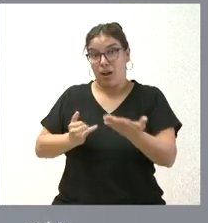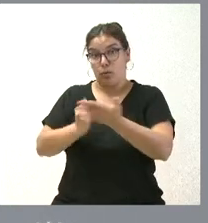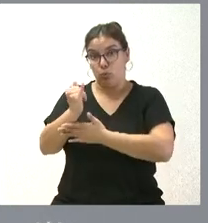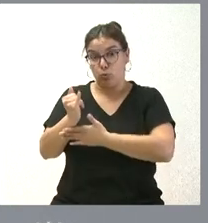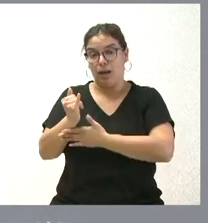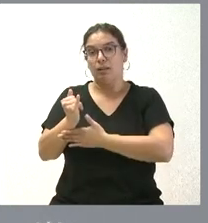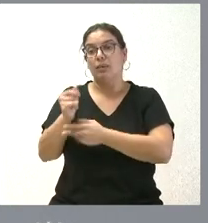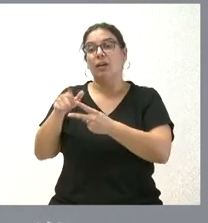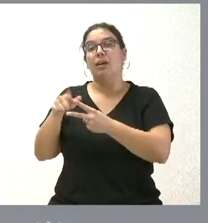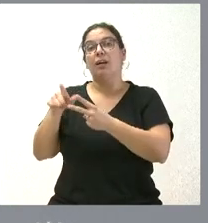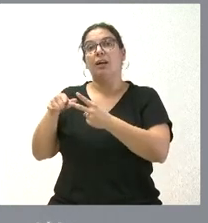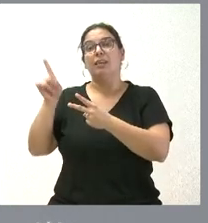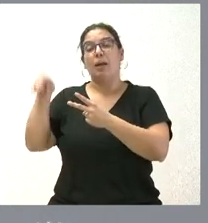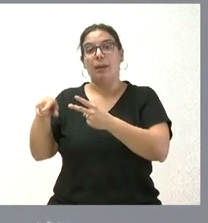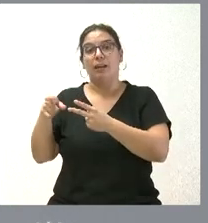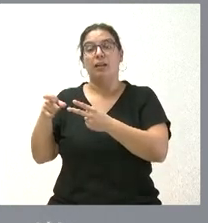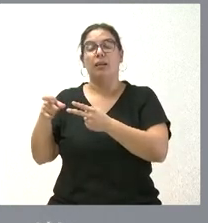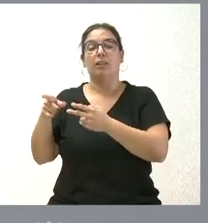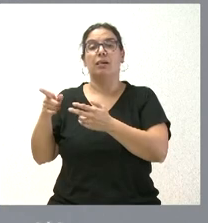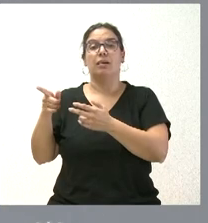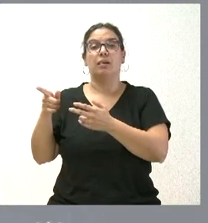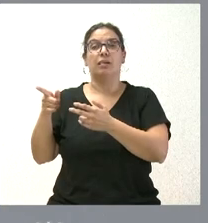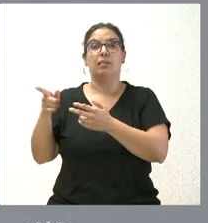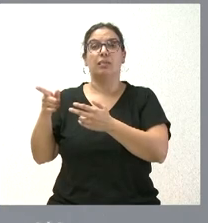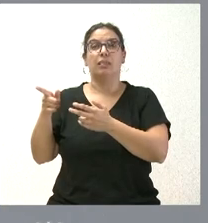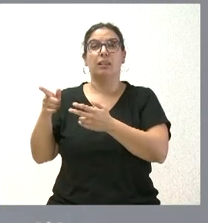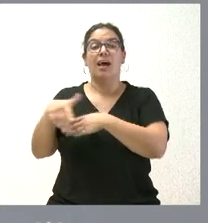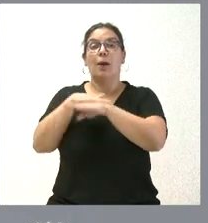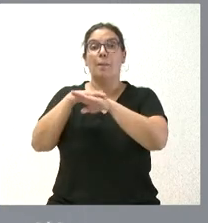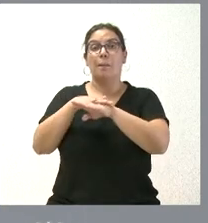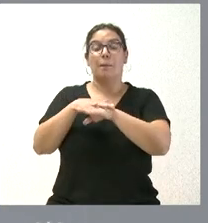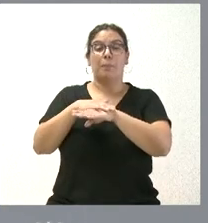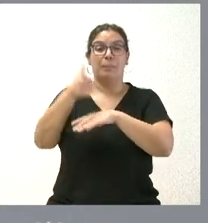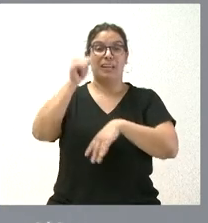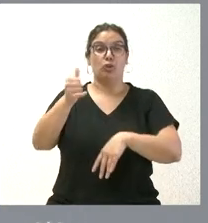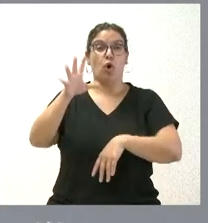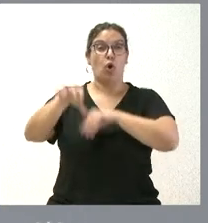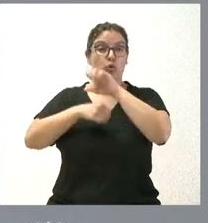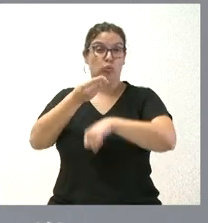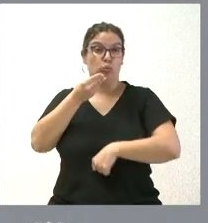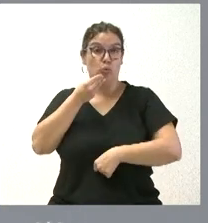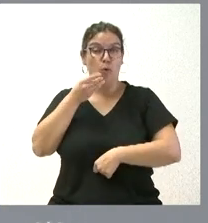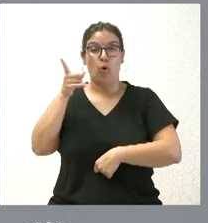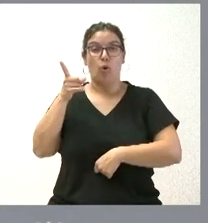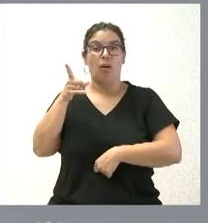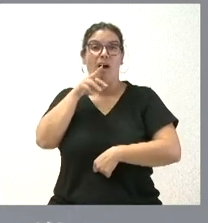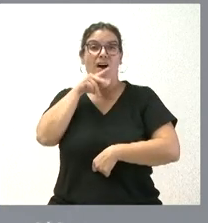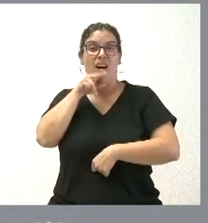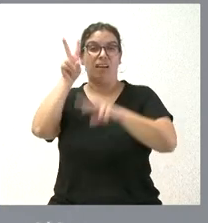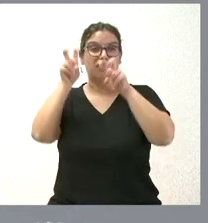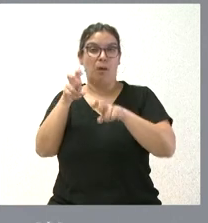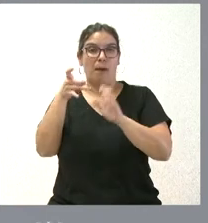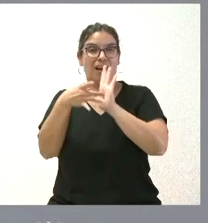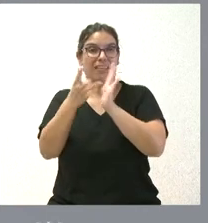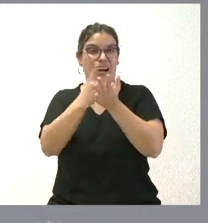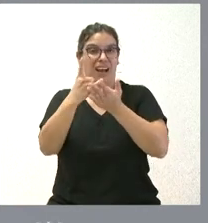el ministro de Consumo, que hizo unas declaraciones muy inapropiadas sobre la calidad de la carne en